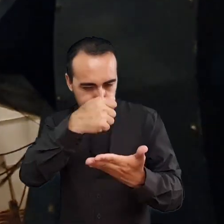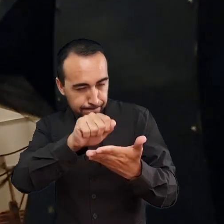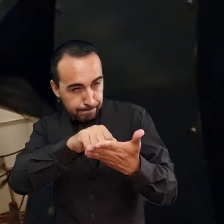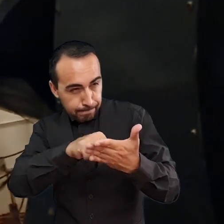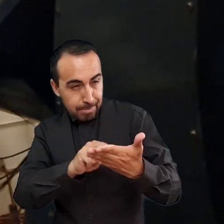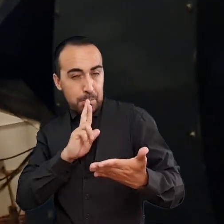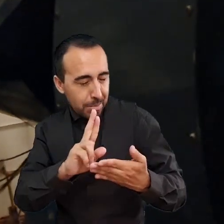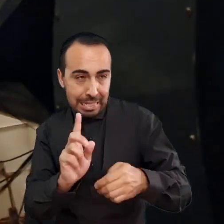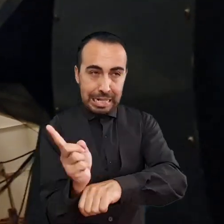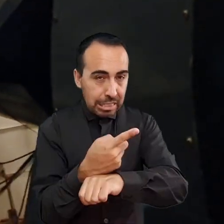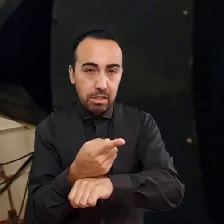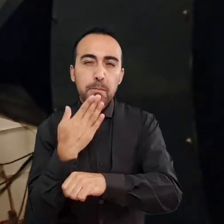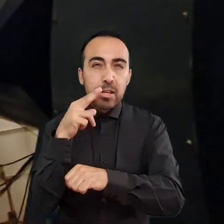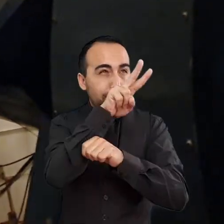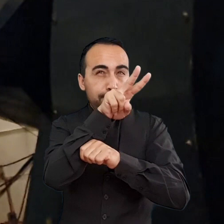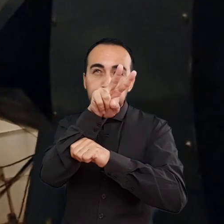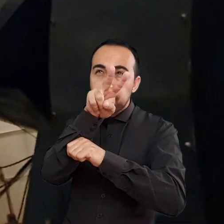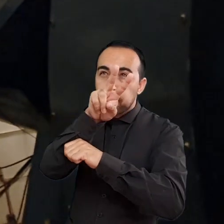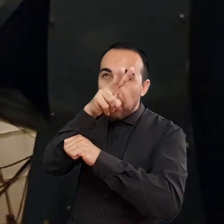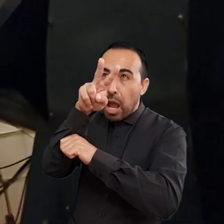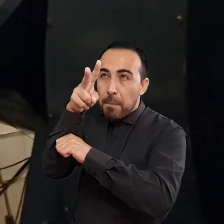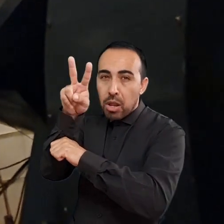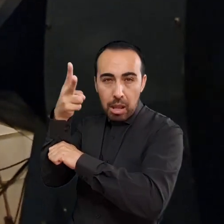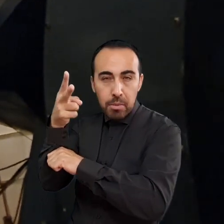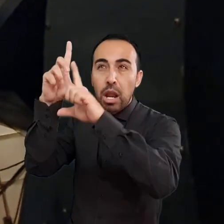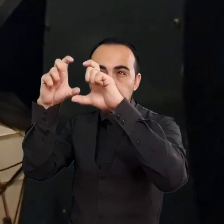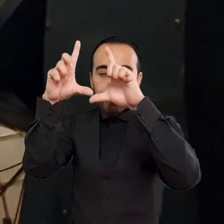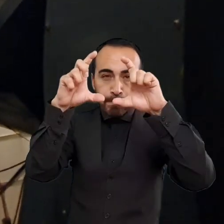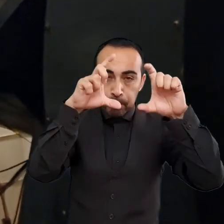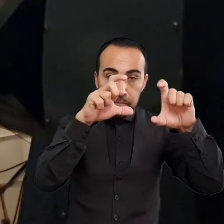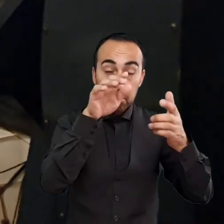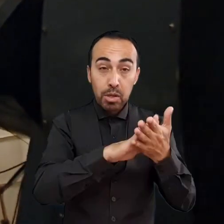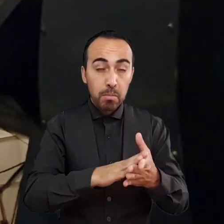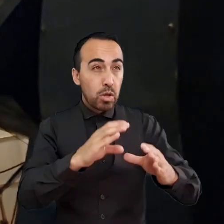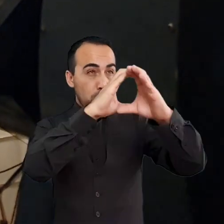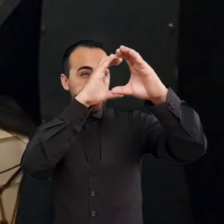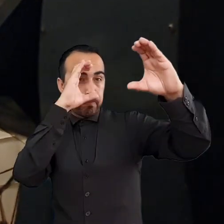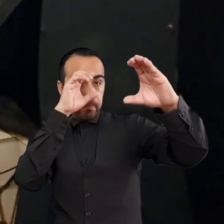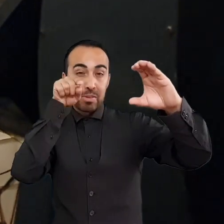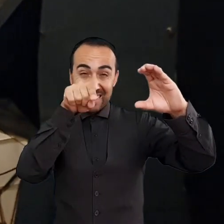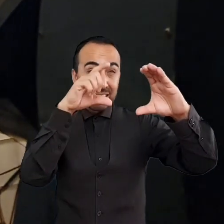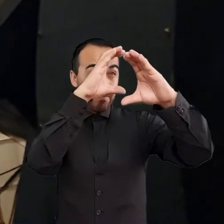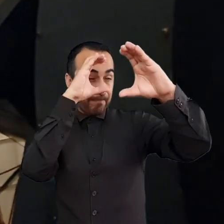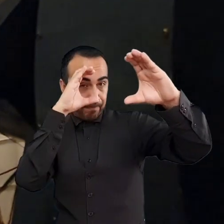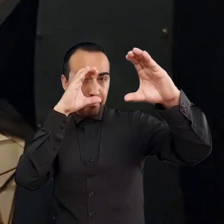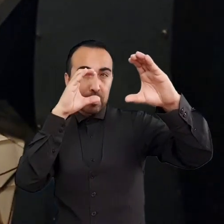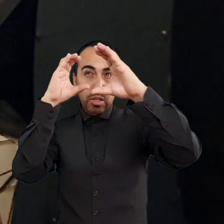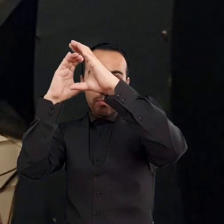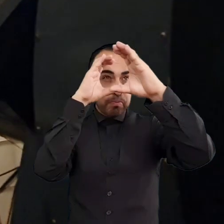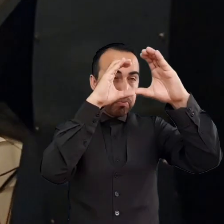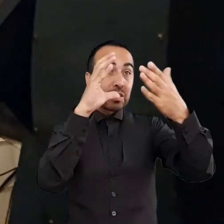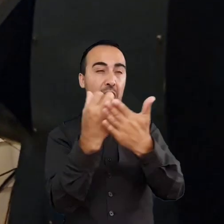Las observaciones con SWOP permiten la confirmación y clasificación de las supernovas. La primera